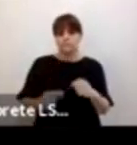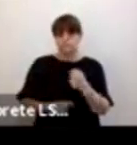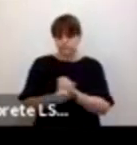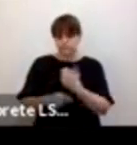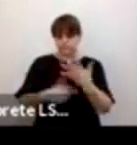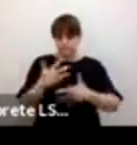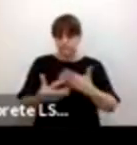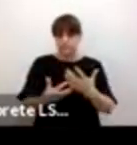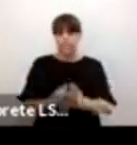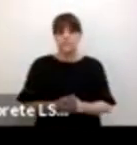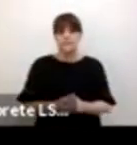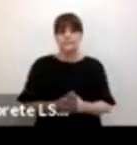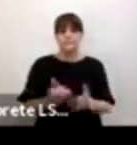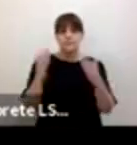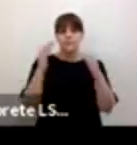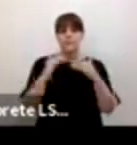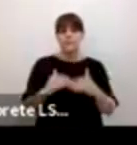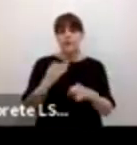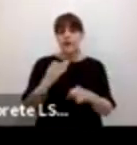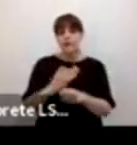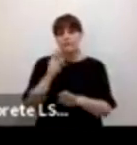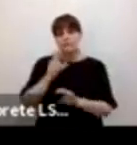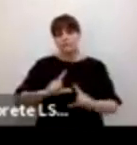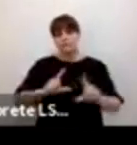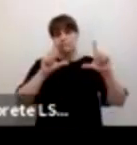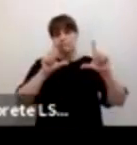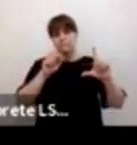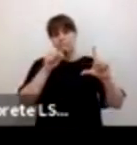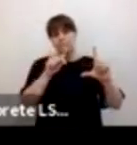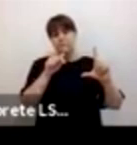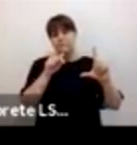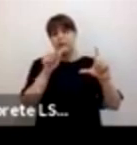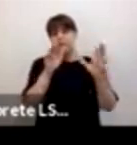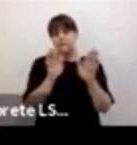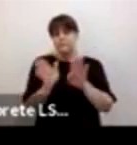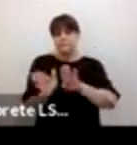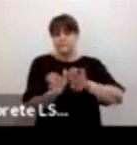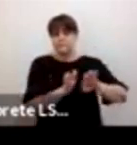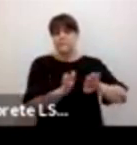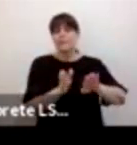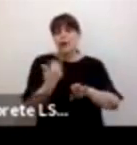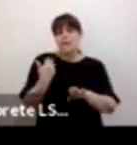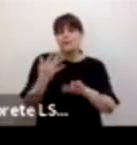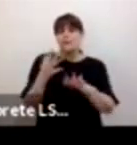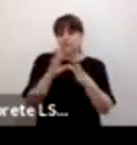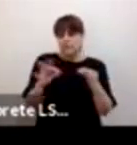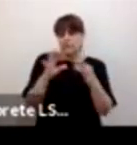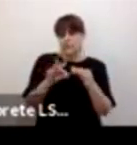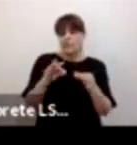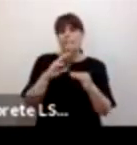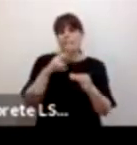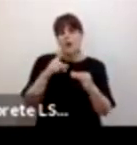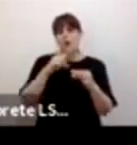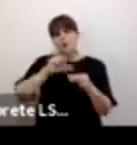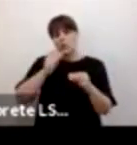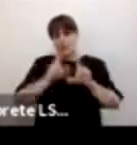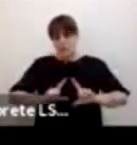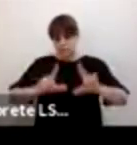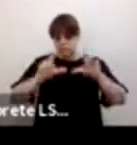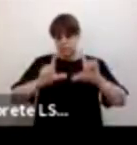esto voy a pasar porque de esto ya hablaron un poco en el tema de derecho de participación quisiera hablar de lo siguiente por favor